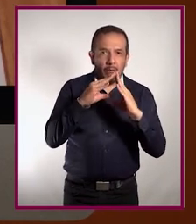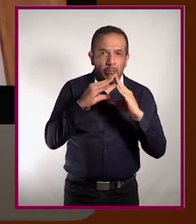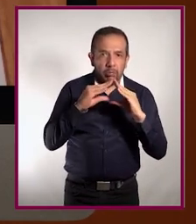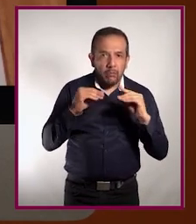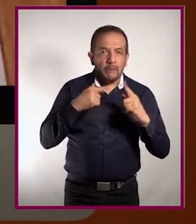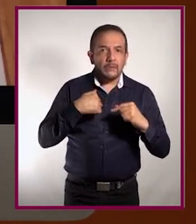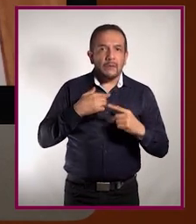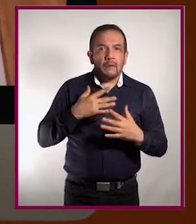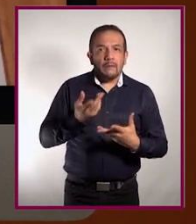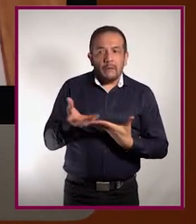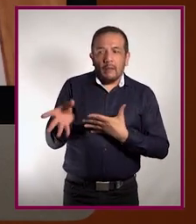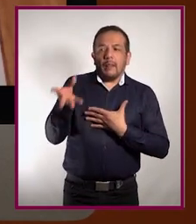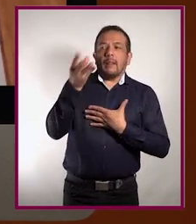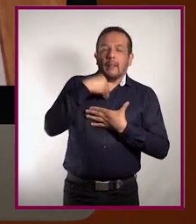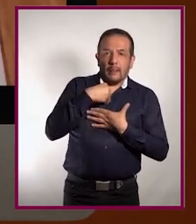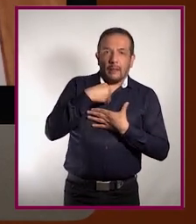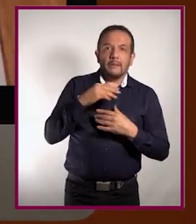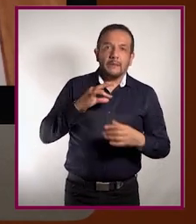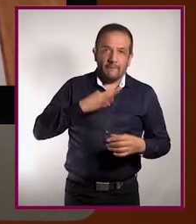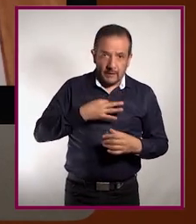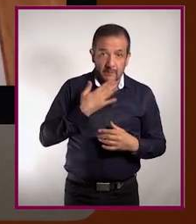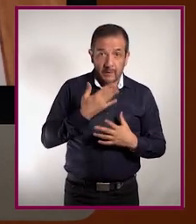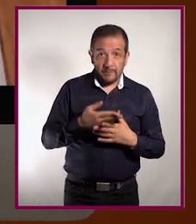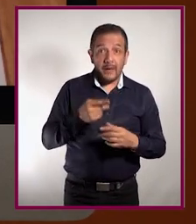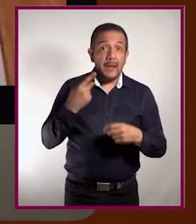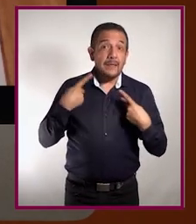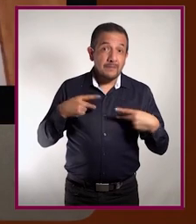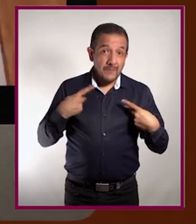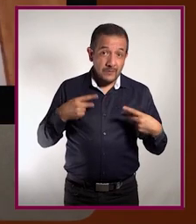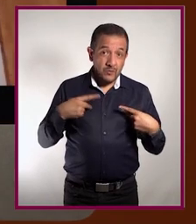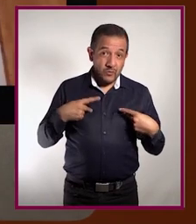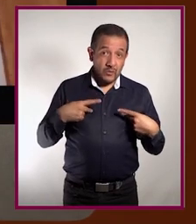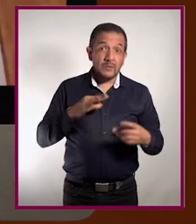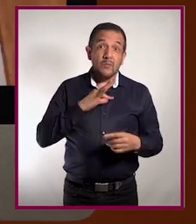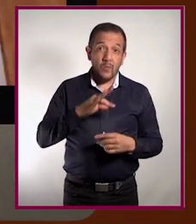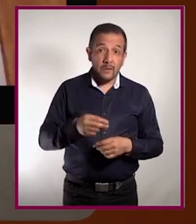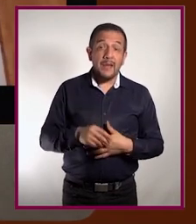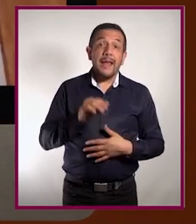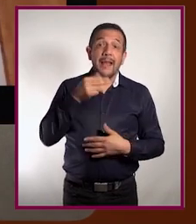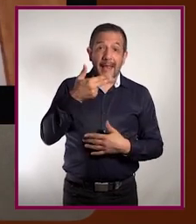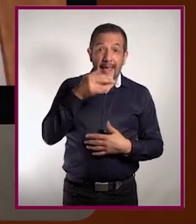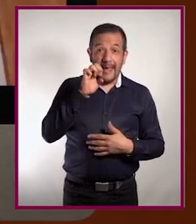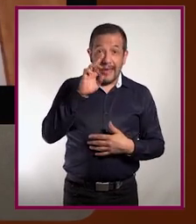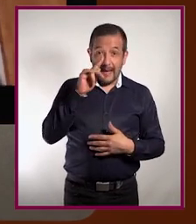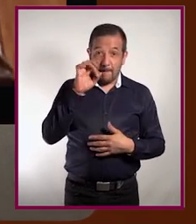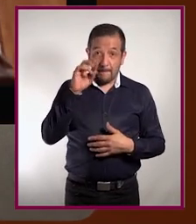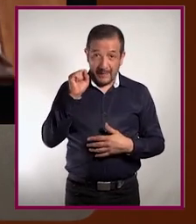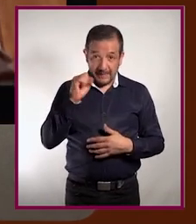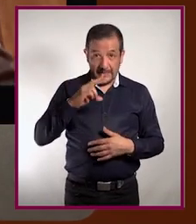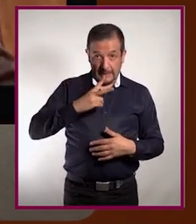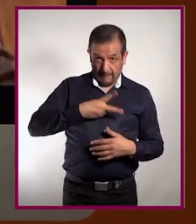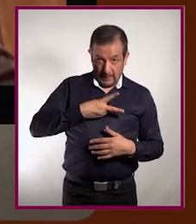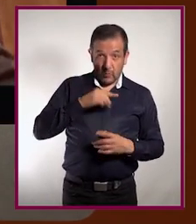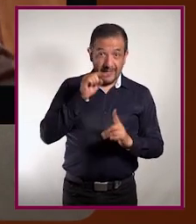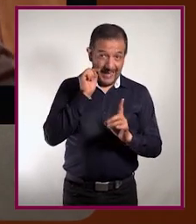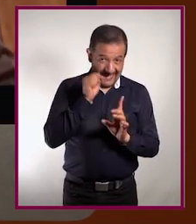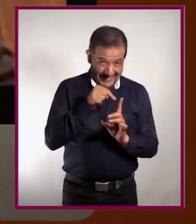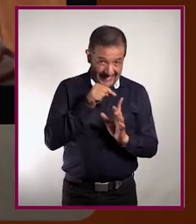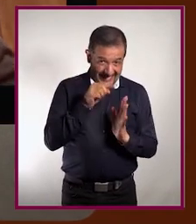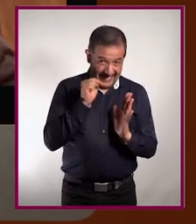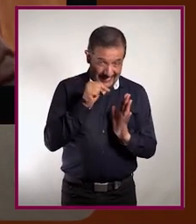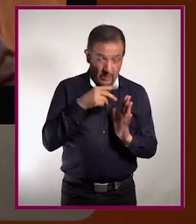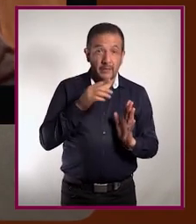común que las personas pueden identificar es el caso de los virus herpes. Los virus herpes,